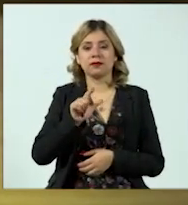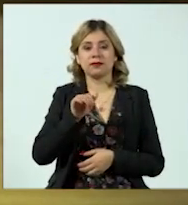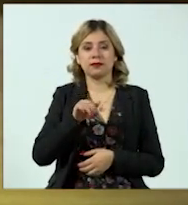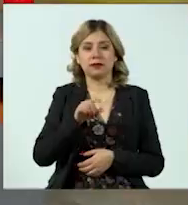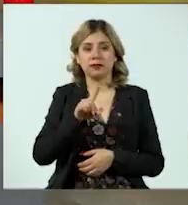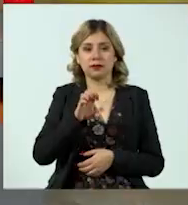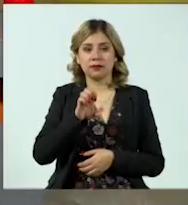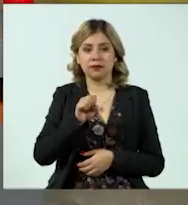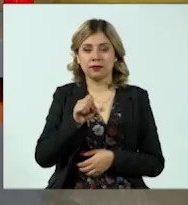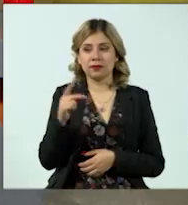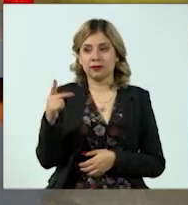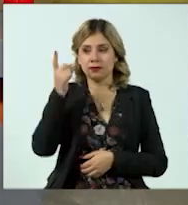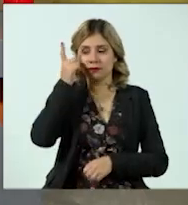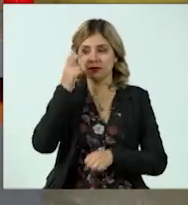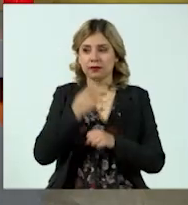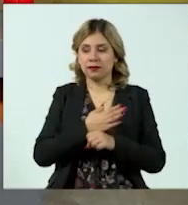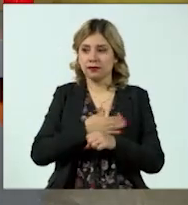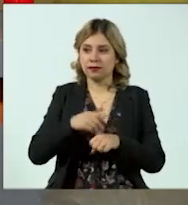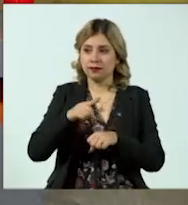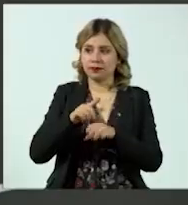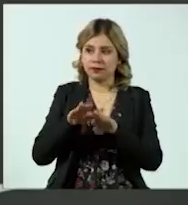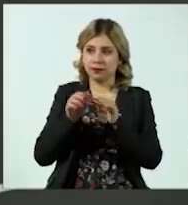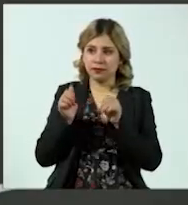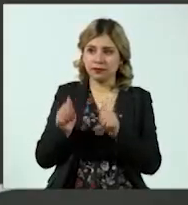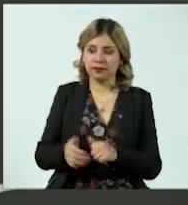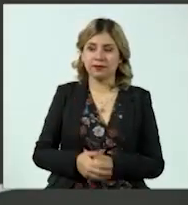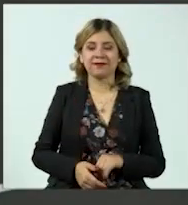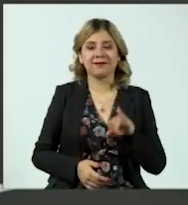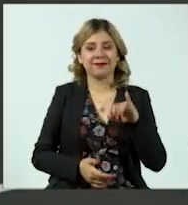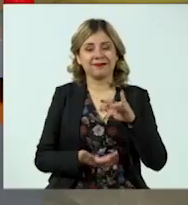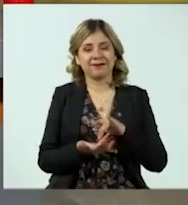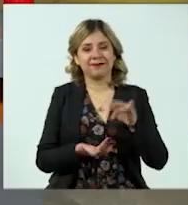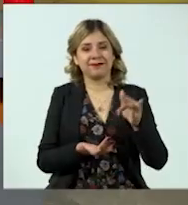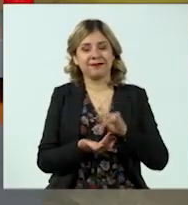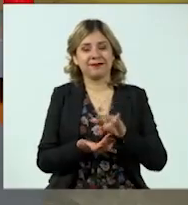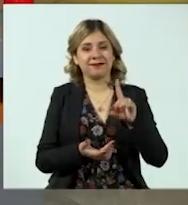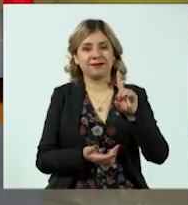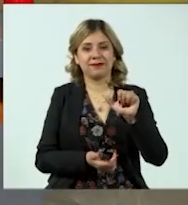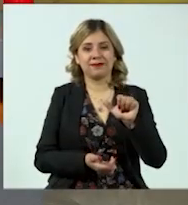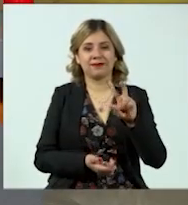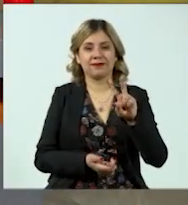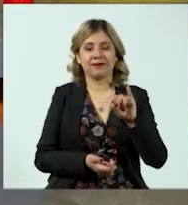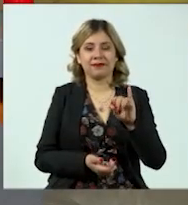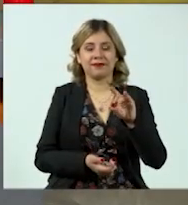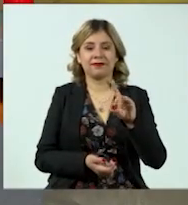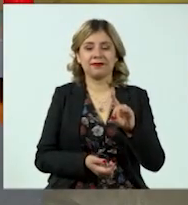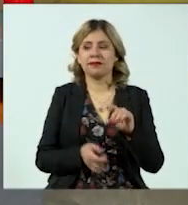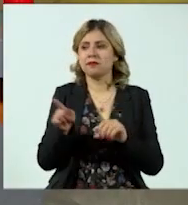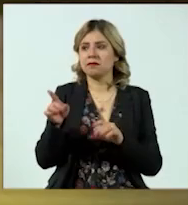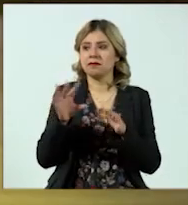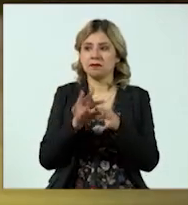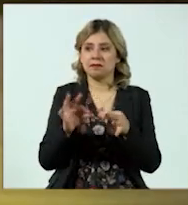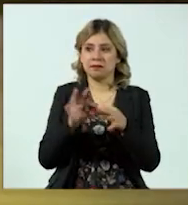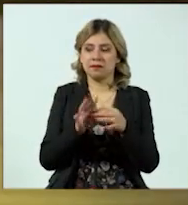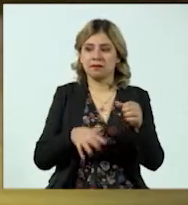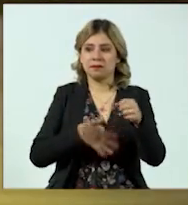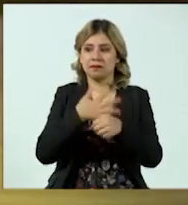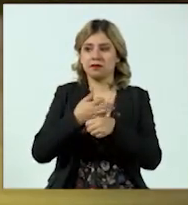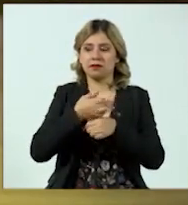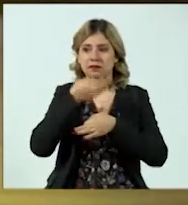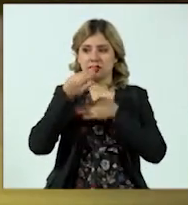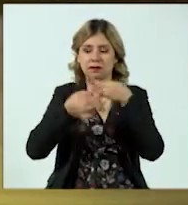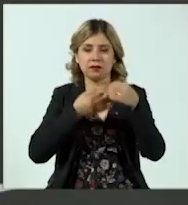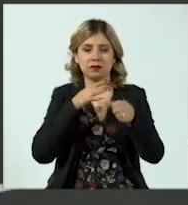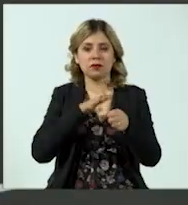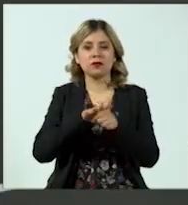Estado. Mi estimado, buenos días. David, muy buenos días y gracias por la invitación. A contrario, platícanos acerca de esta quinta convocatoria. ¿En qué consiste? ¿Quiénes